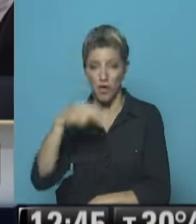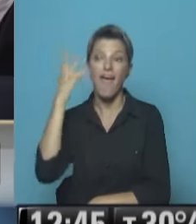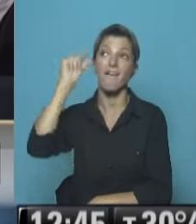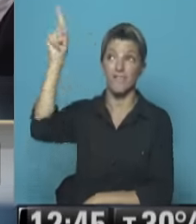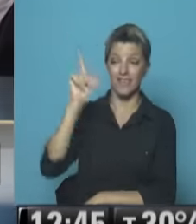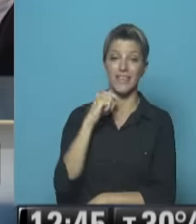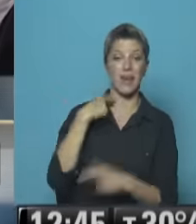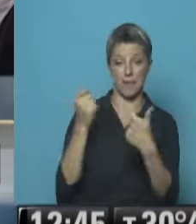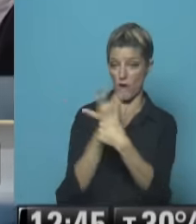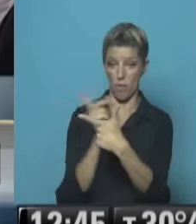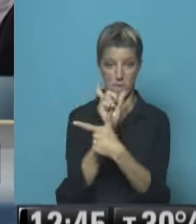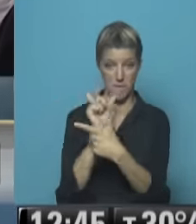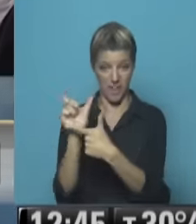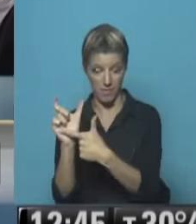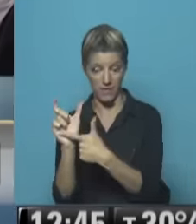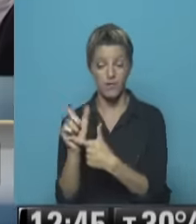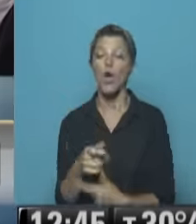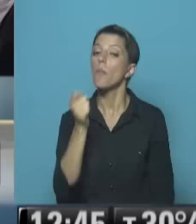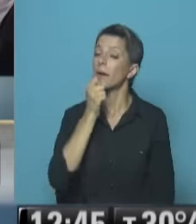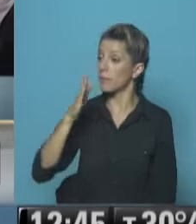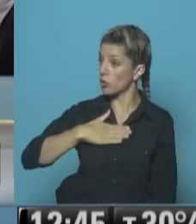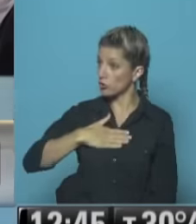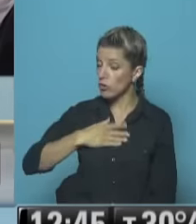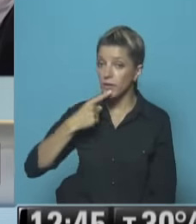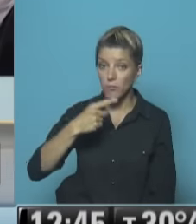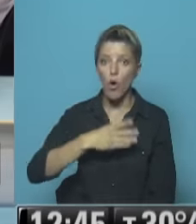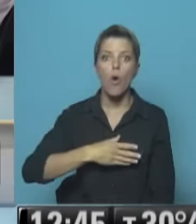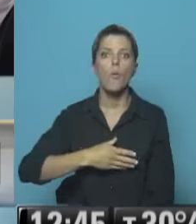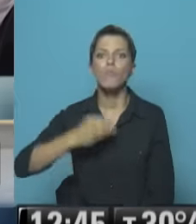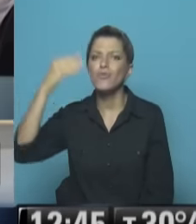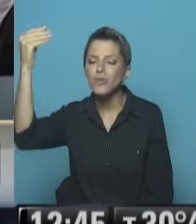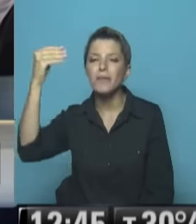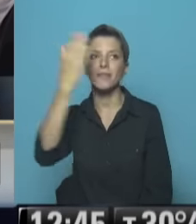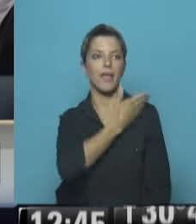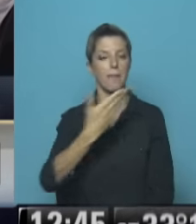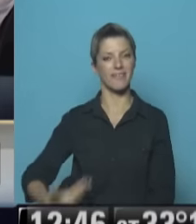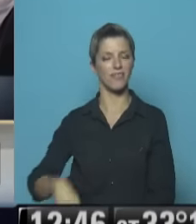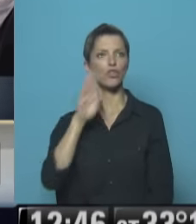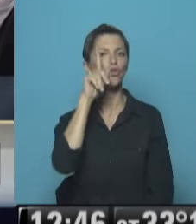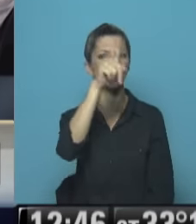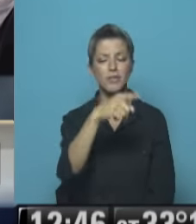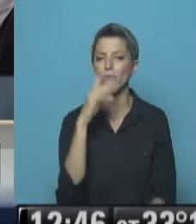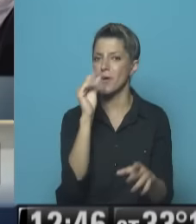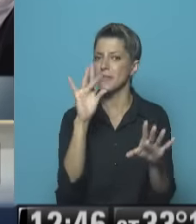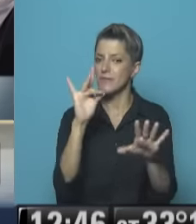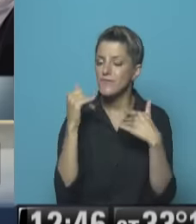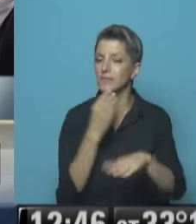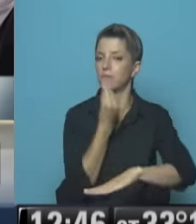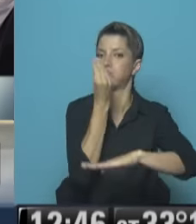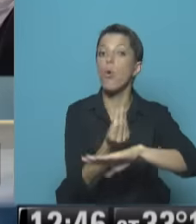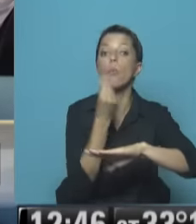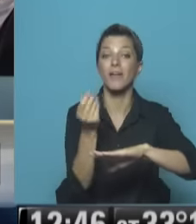cohabitación O incluso en nuestro programa Dijimos Cuántas veces Barack Obama Tuvo dificultades Para gobernar Porque los republicanos En el